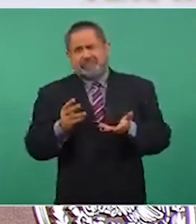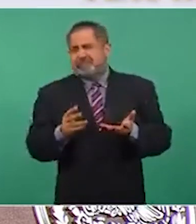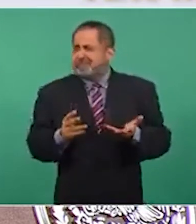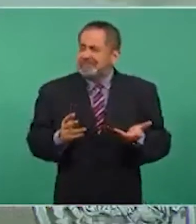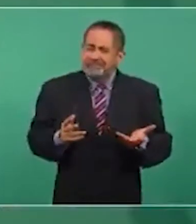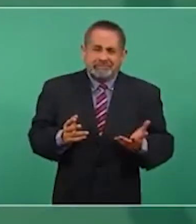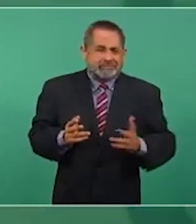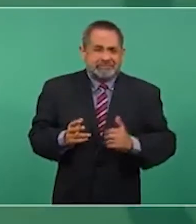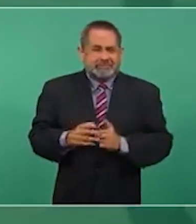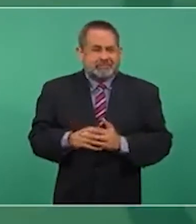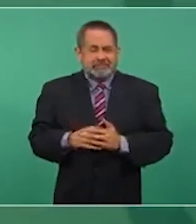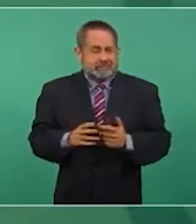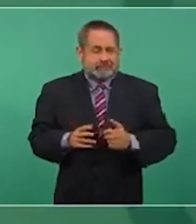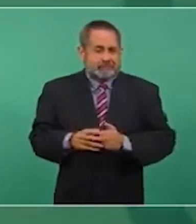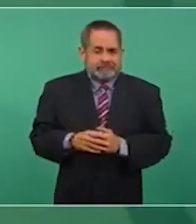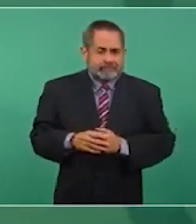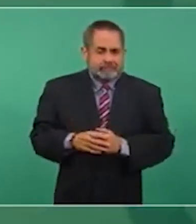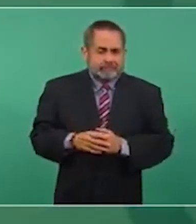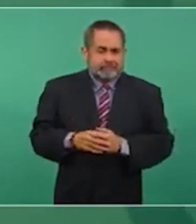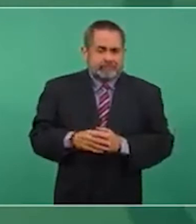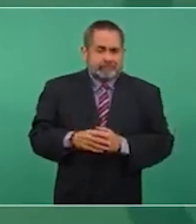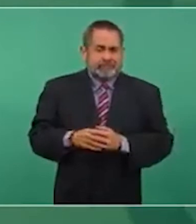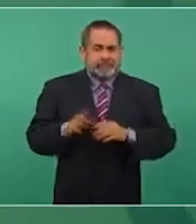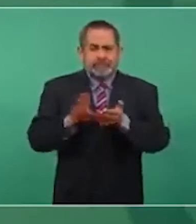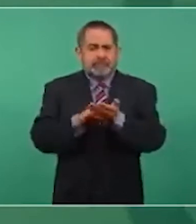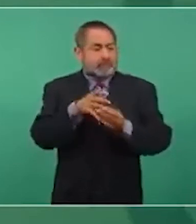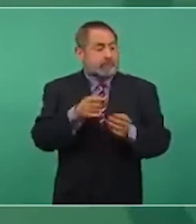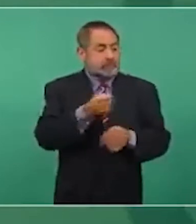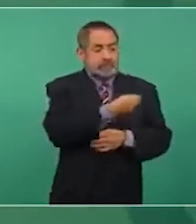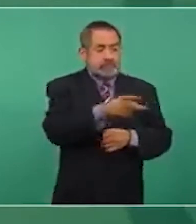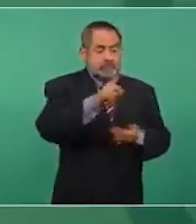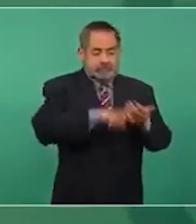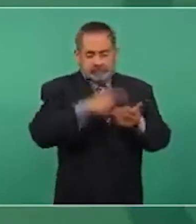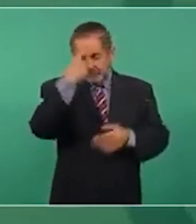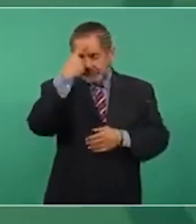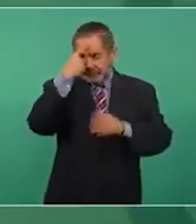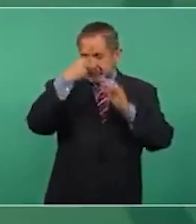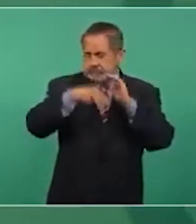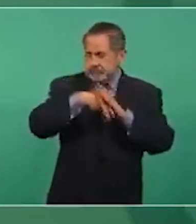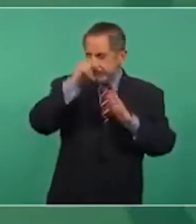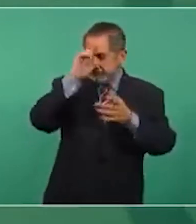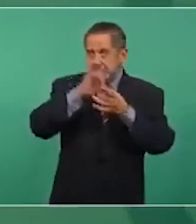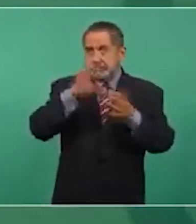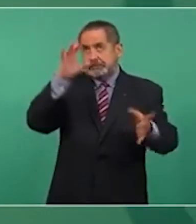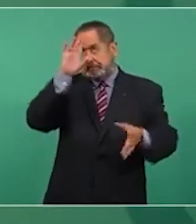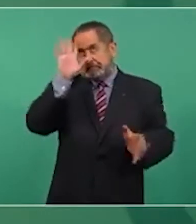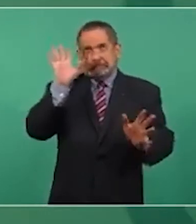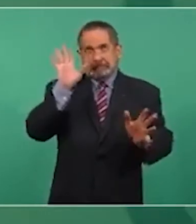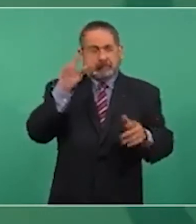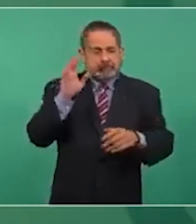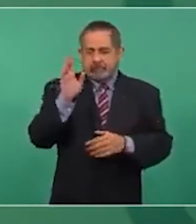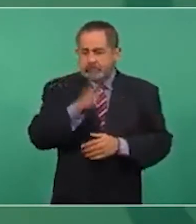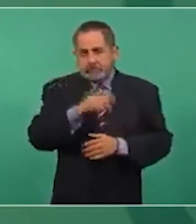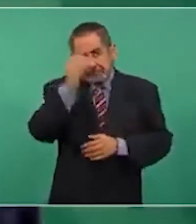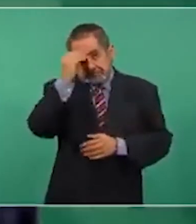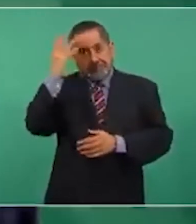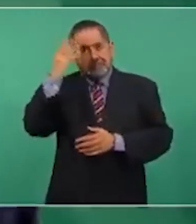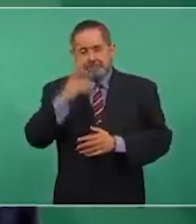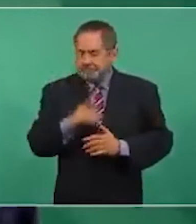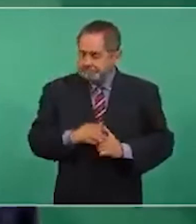Lo pasa es que como hay amnesia política, se olvida,